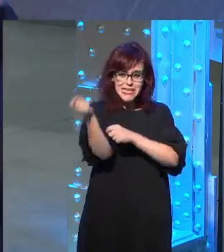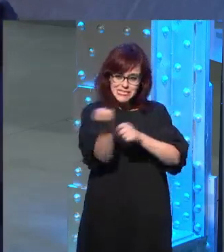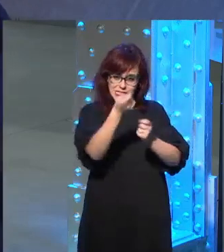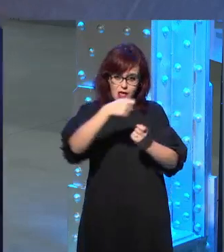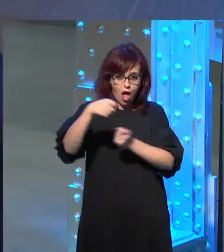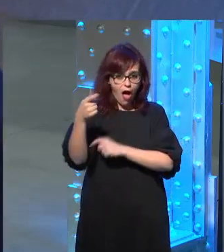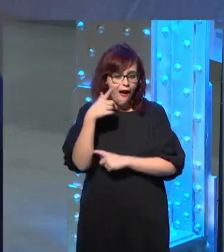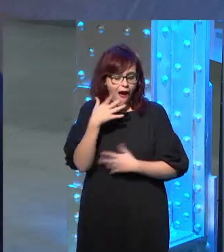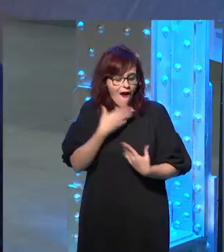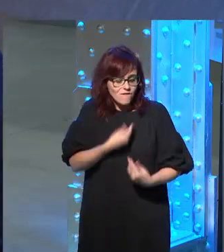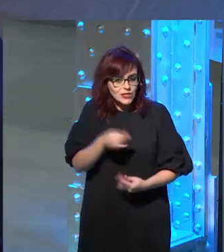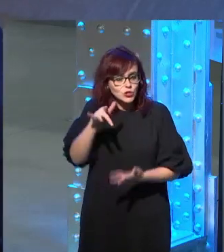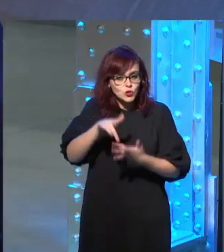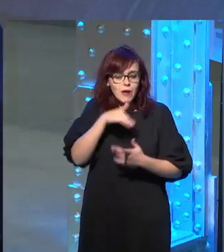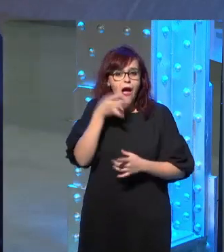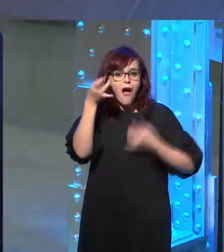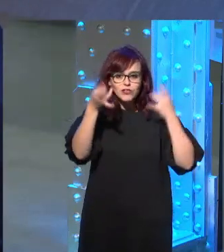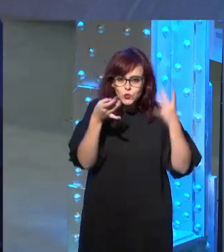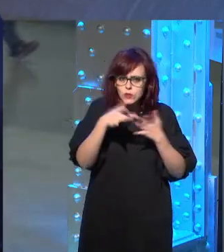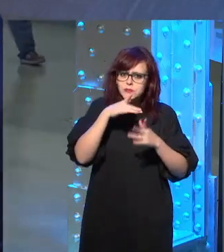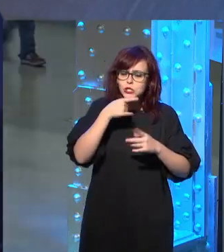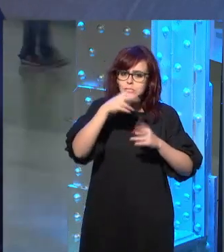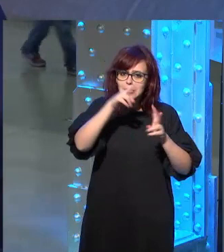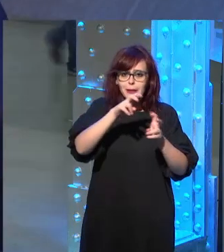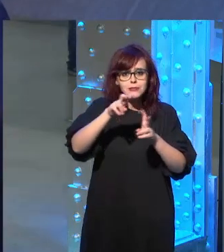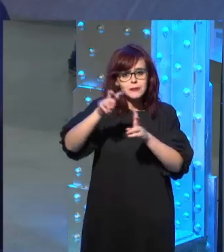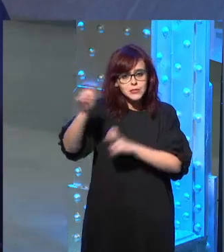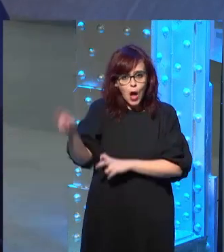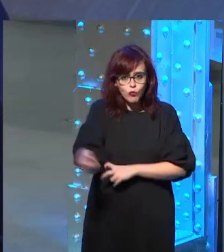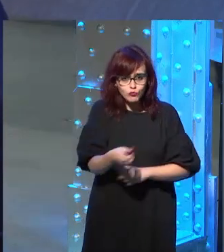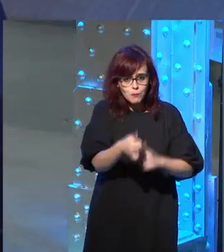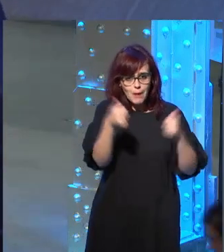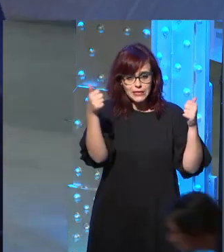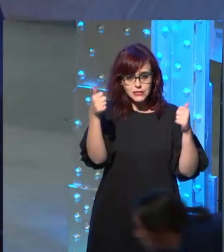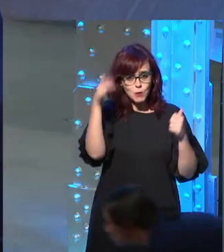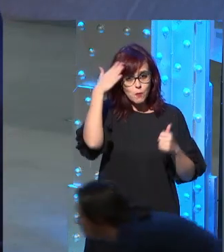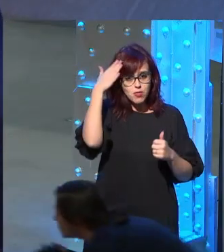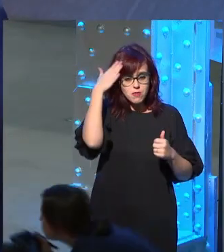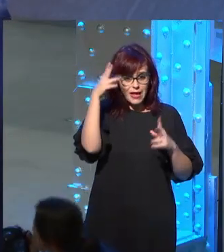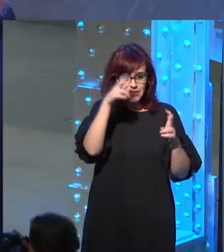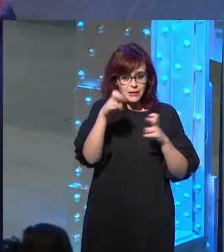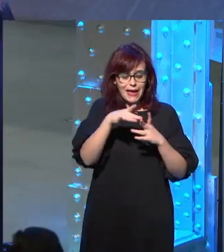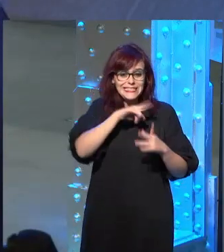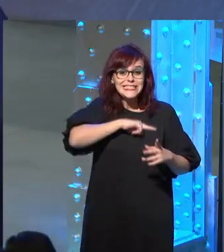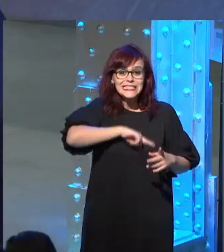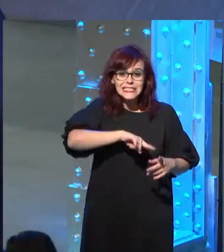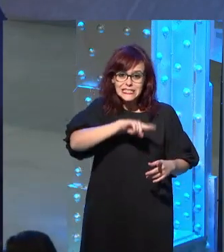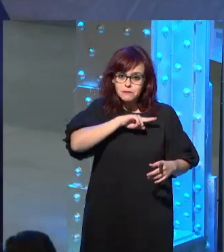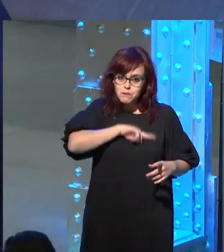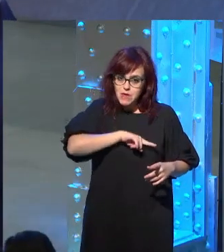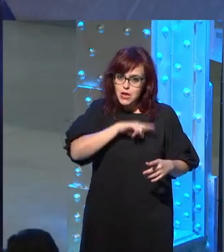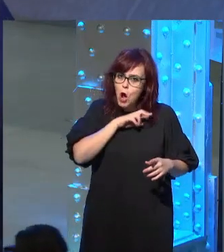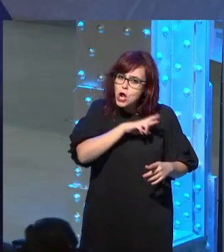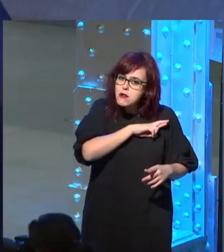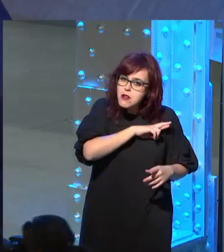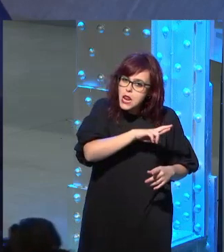es muchísimas otras cosas más y quizá lo principal de la novela es la historia espiritual la historia más bien